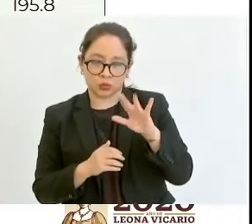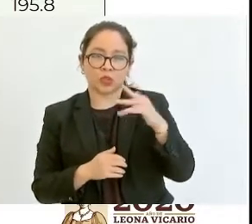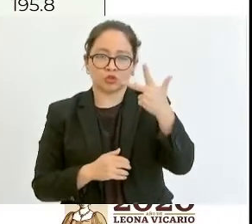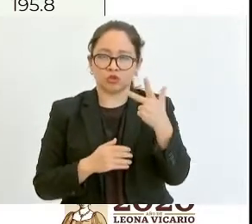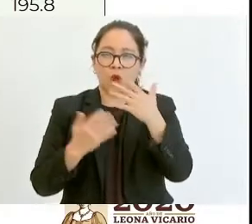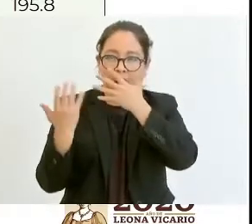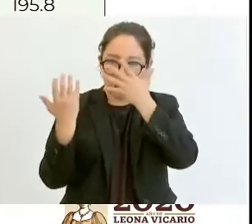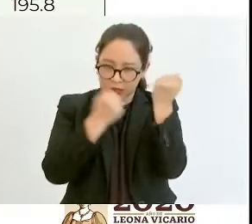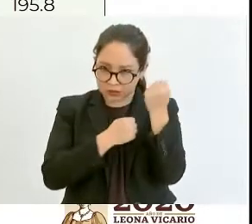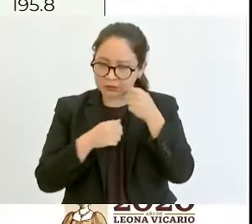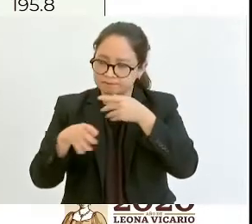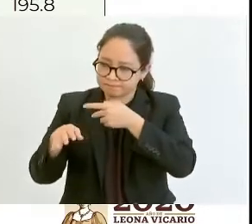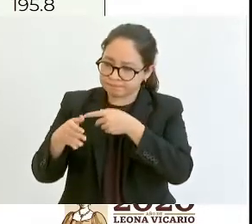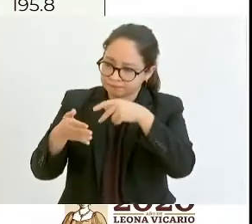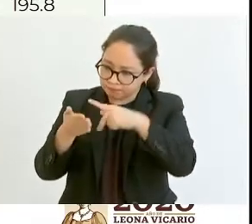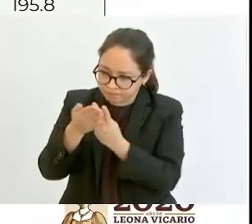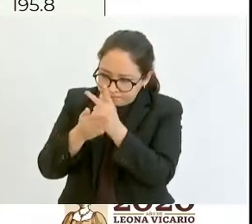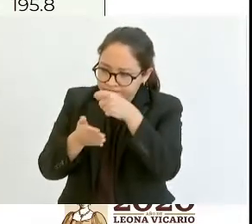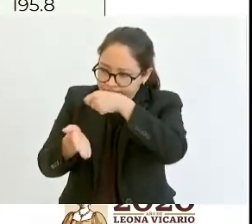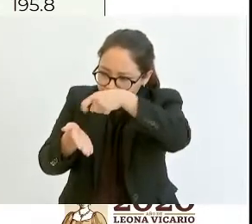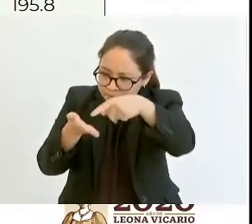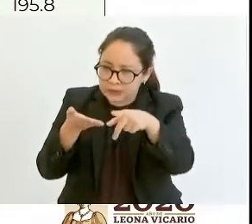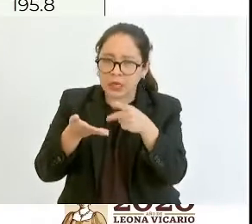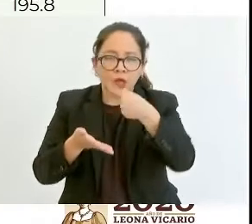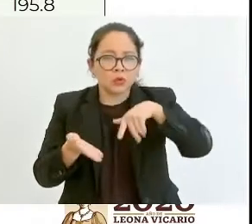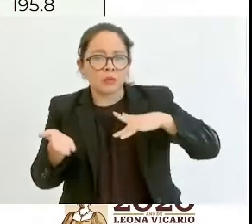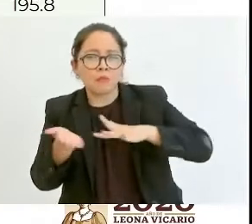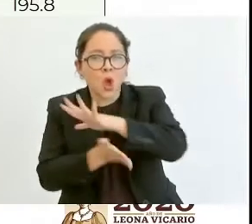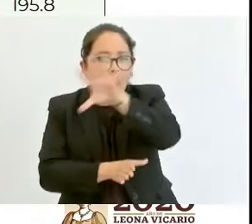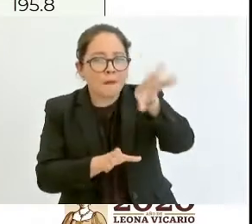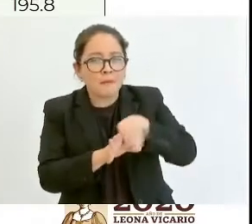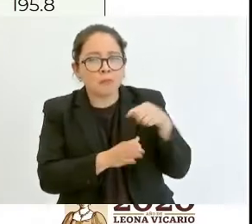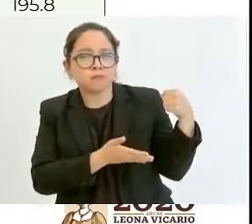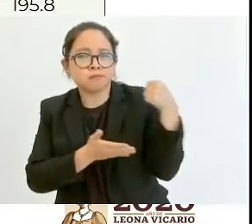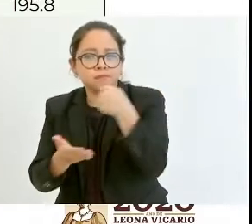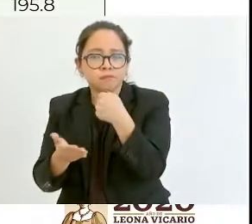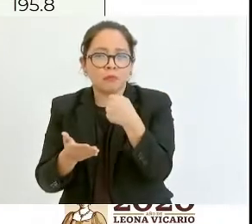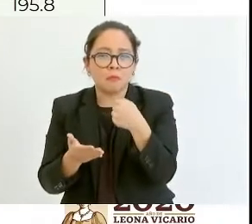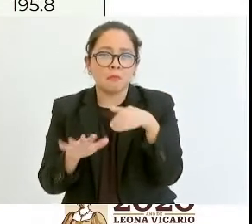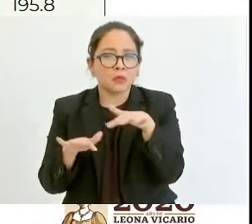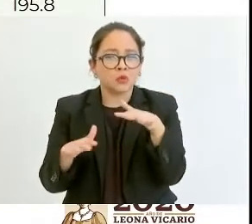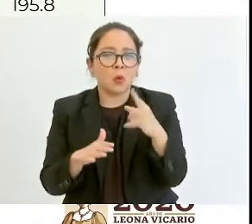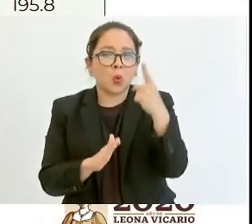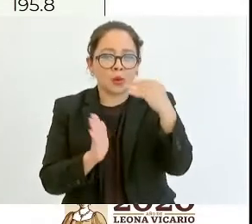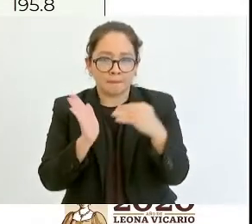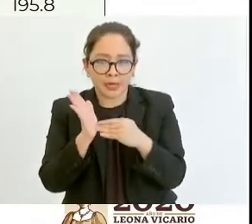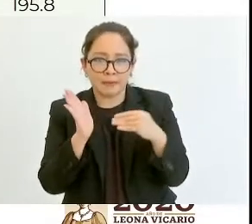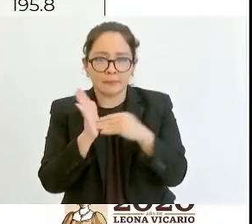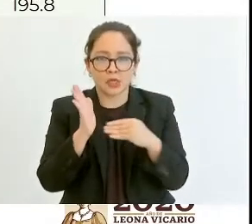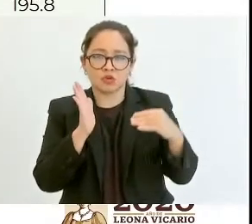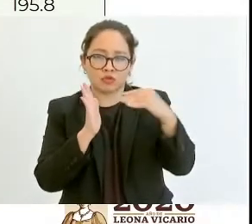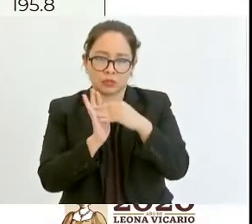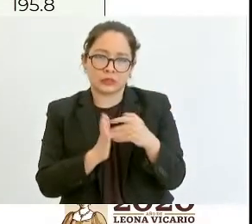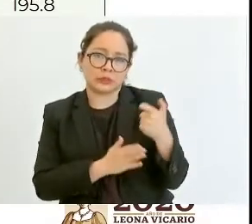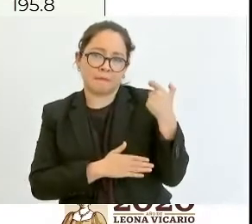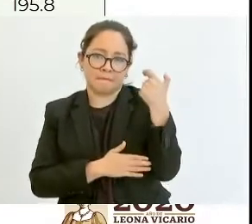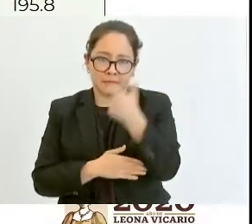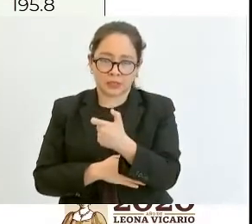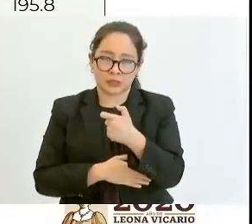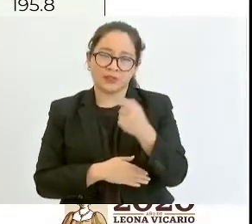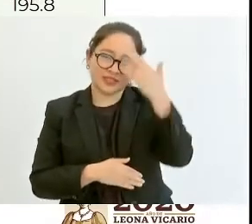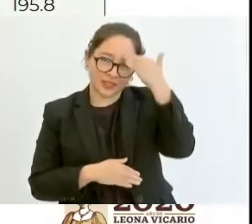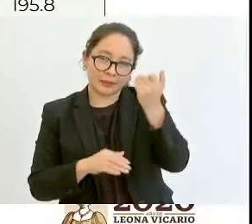el monto total de apoyos para estos productores es poco más de mil millones de pesos en el marco de la